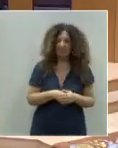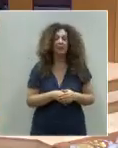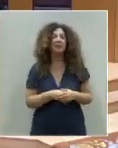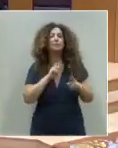por el grupo.